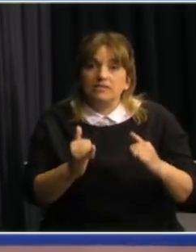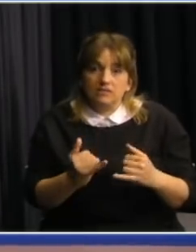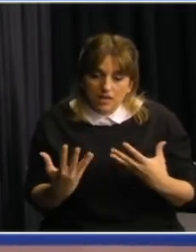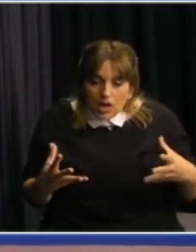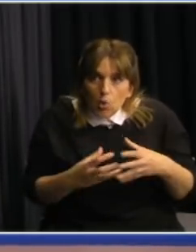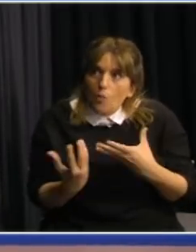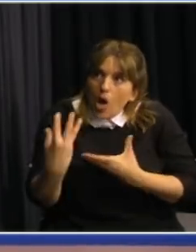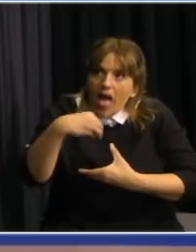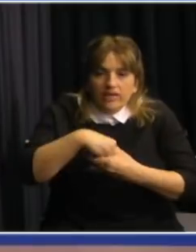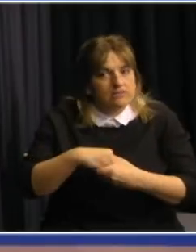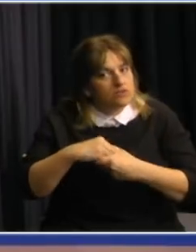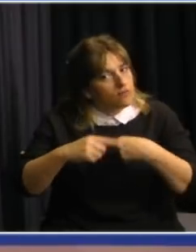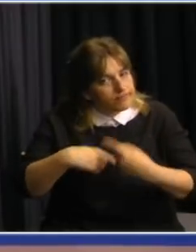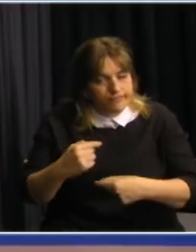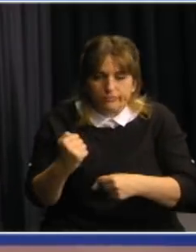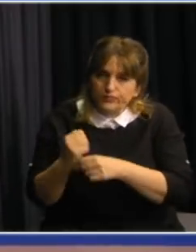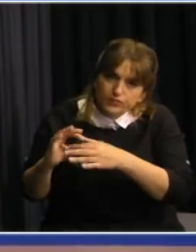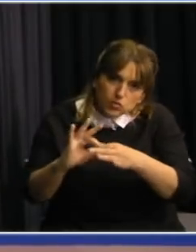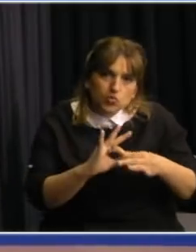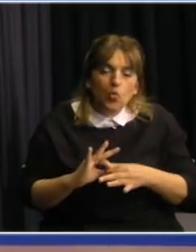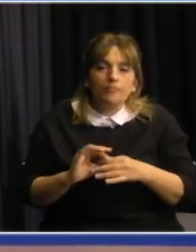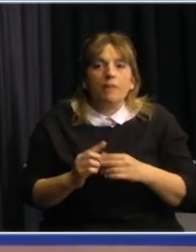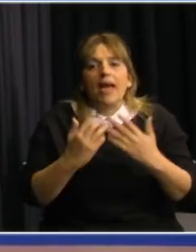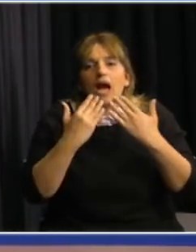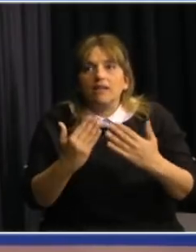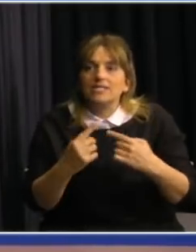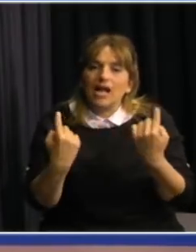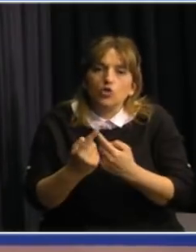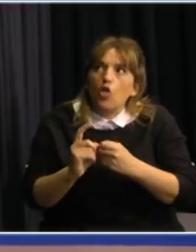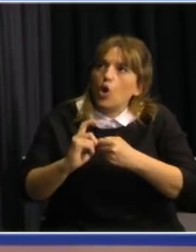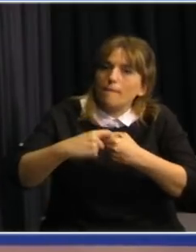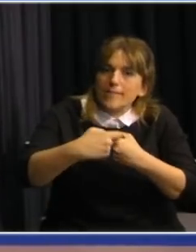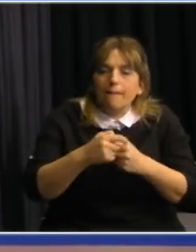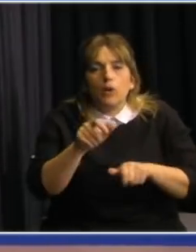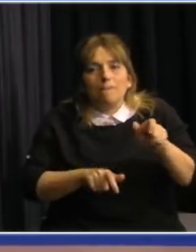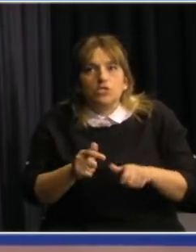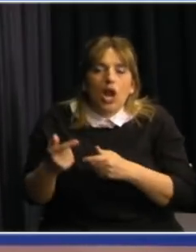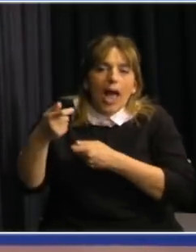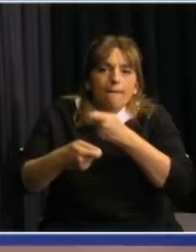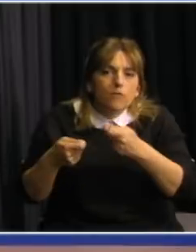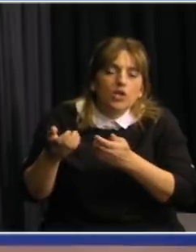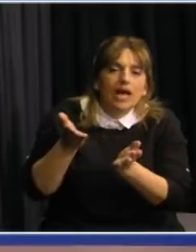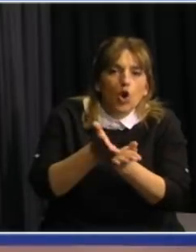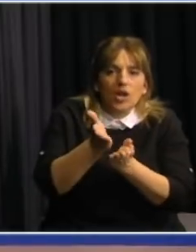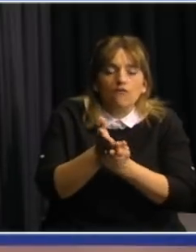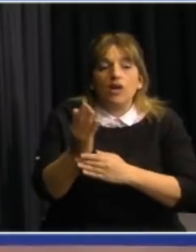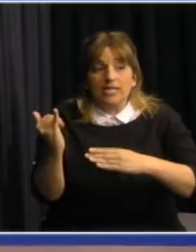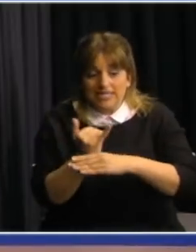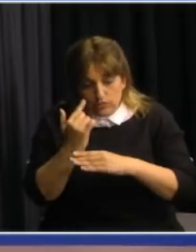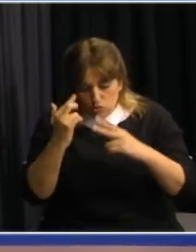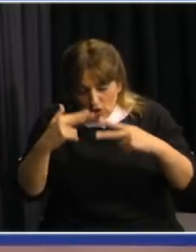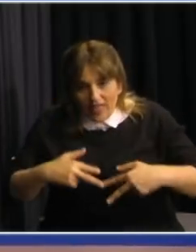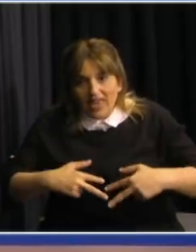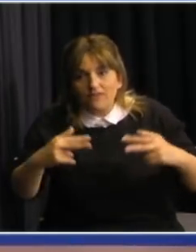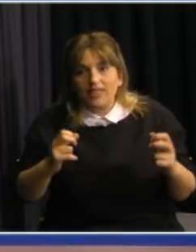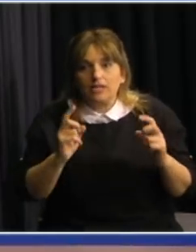se mantiene. Por lo tanto, también agradecemos a todos los miembros colaboradores del GACH y las instituciones de investigación de las que